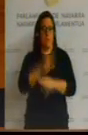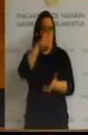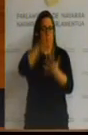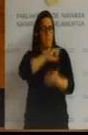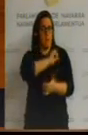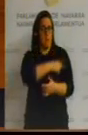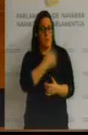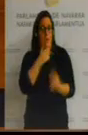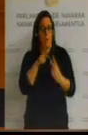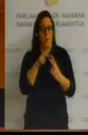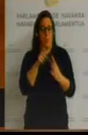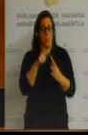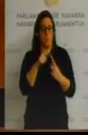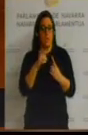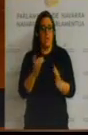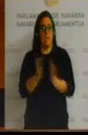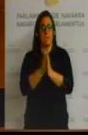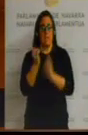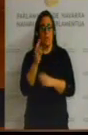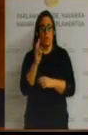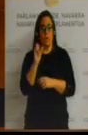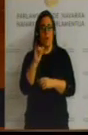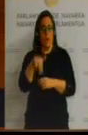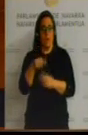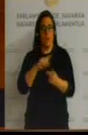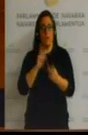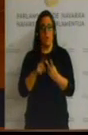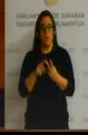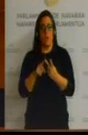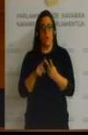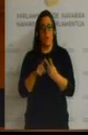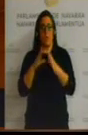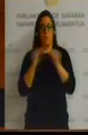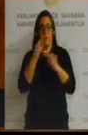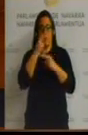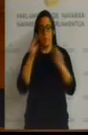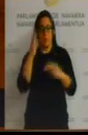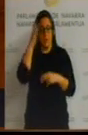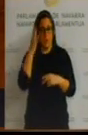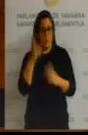el pabellón deportivo de San Julián o el pabellón polideportivo de la Universidad Pública de Navarra